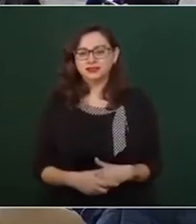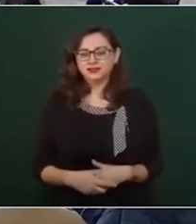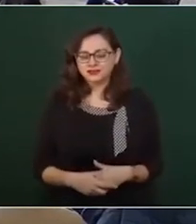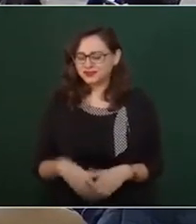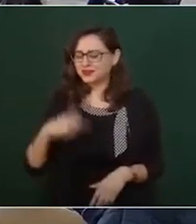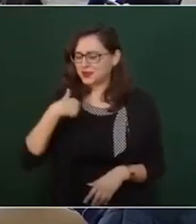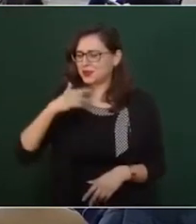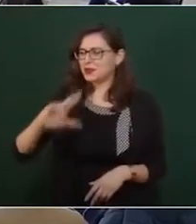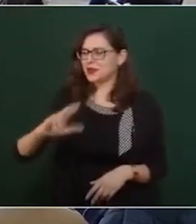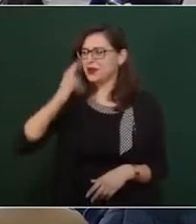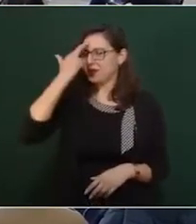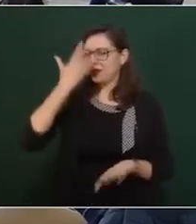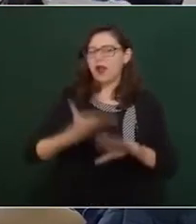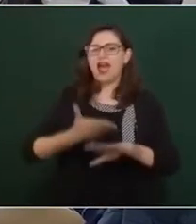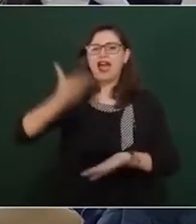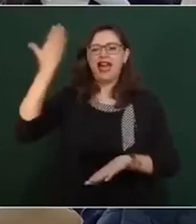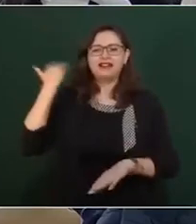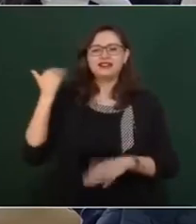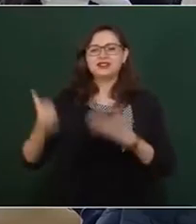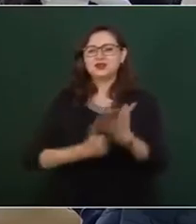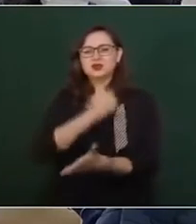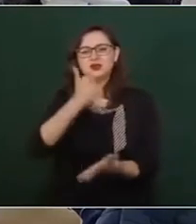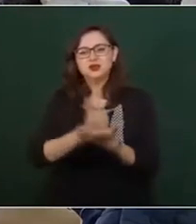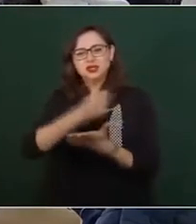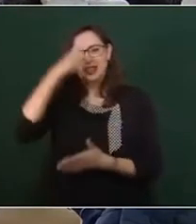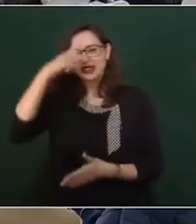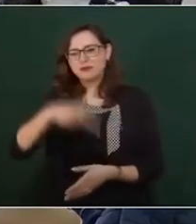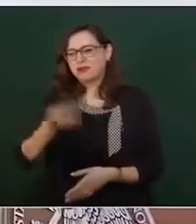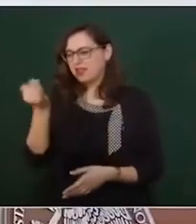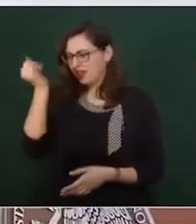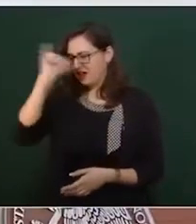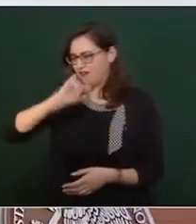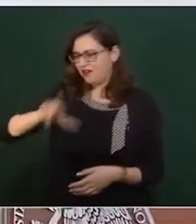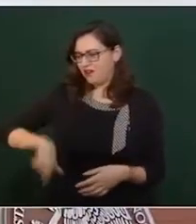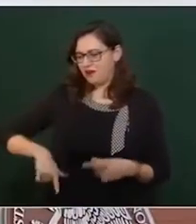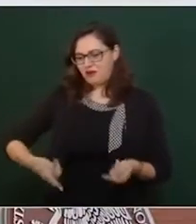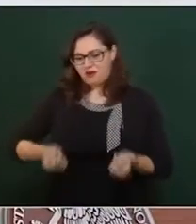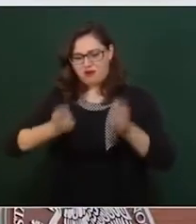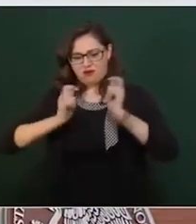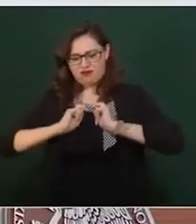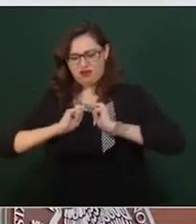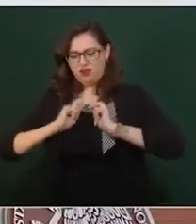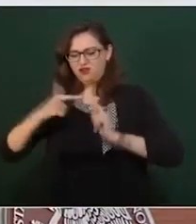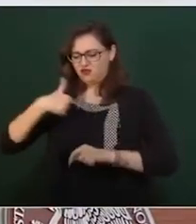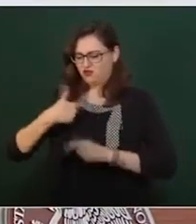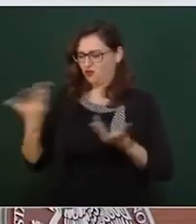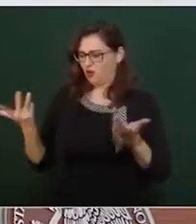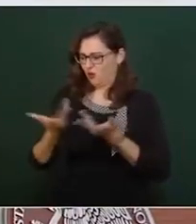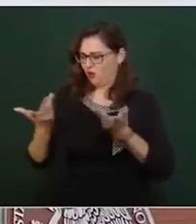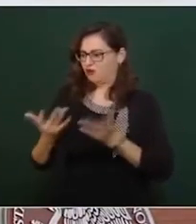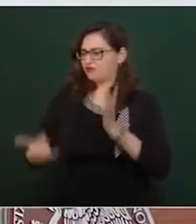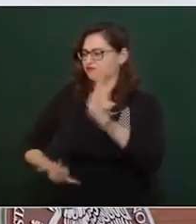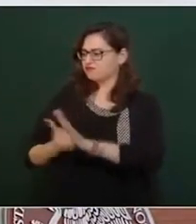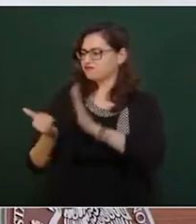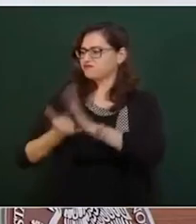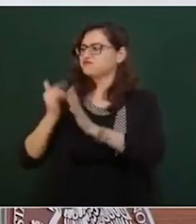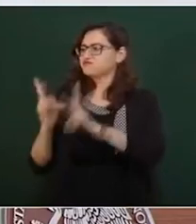fuimos nosotros precursores, pioneros